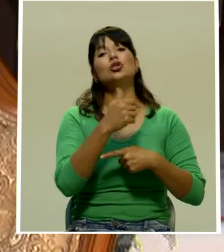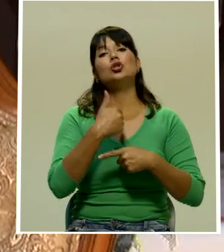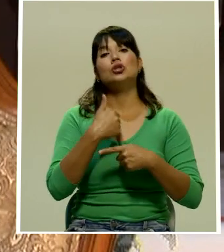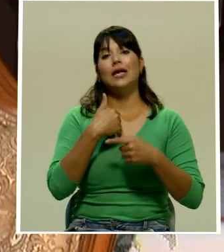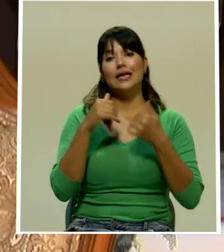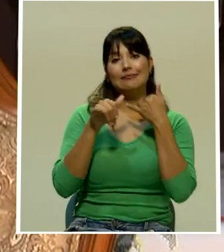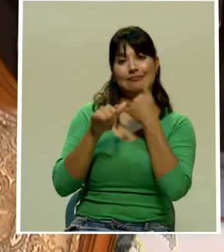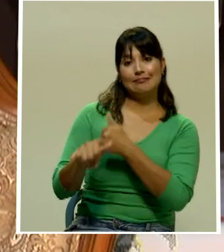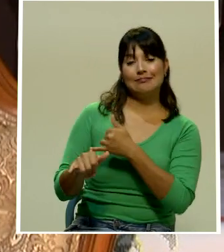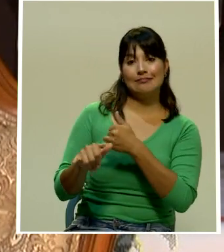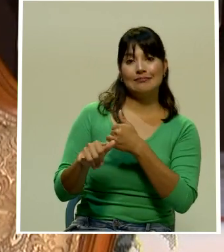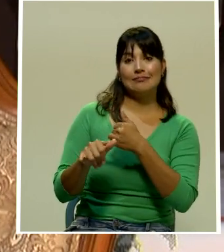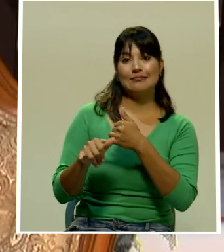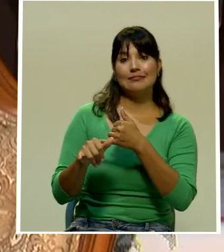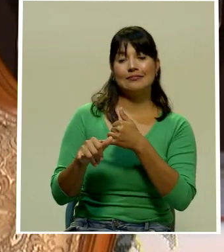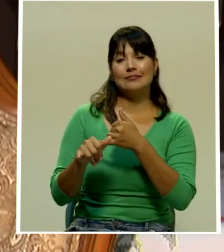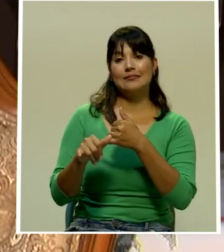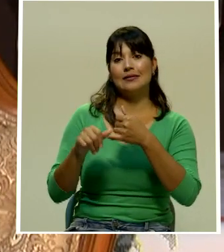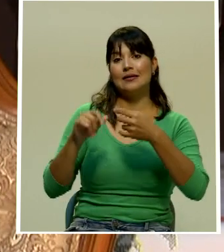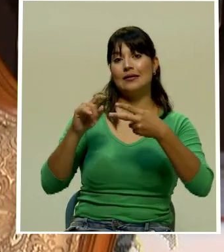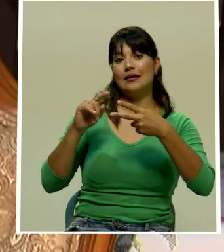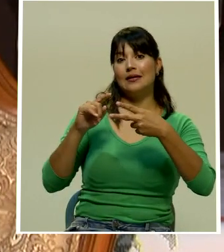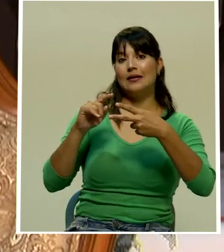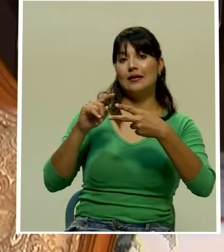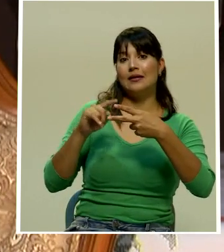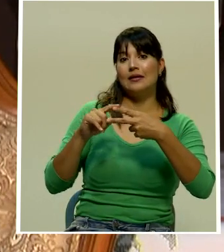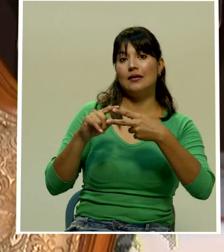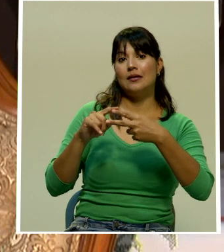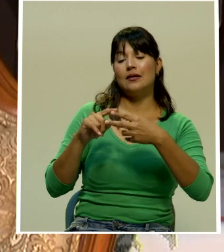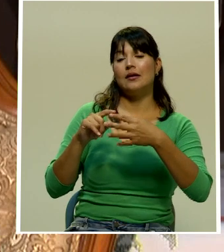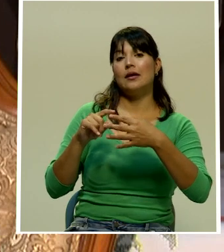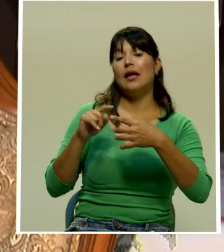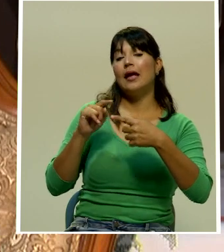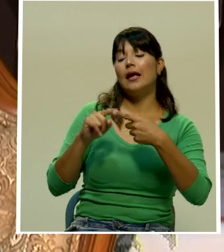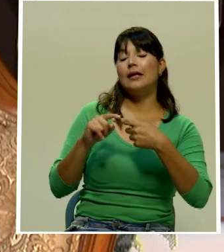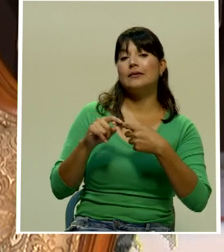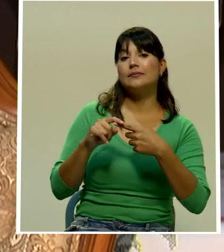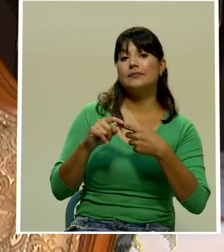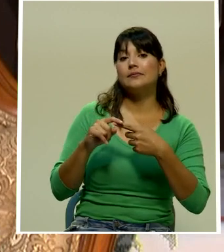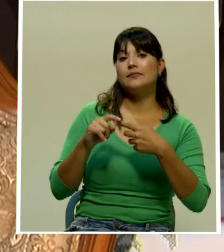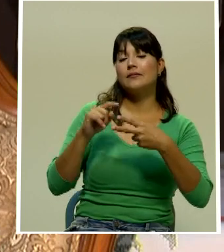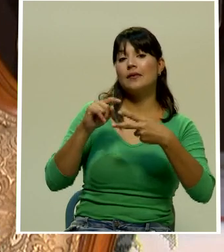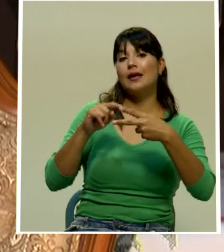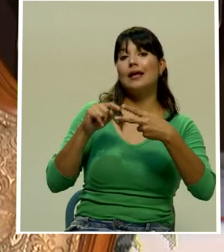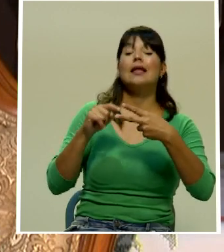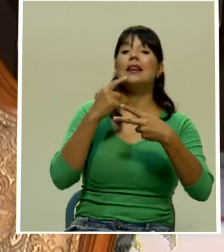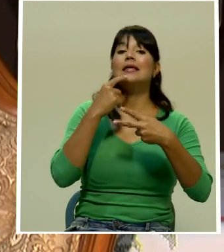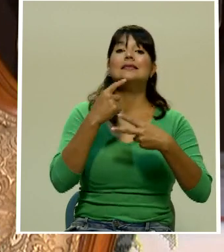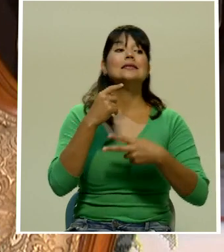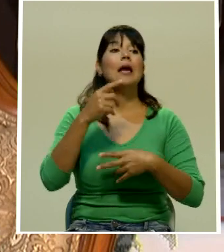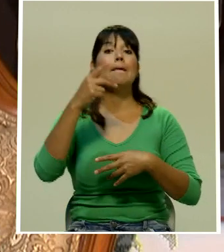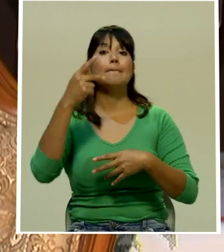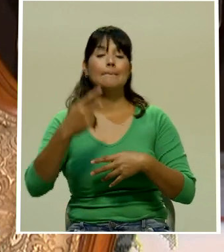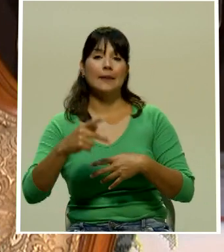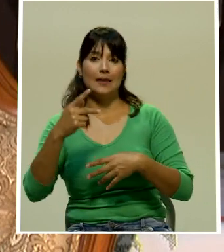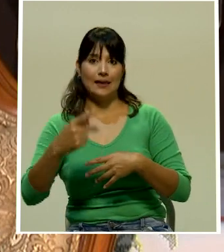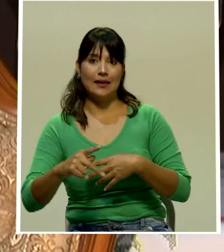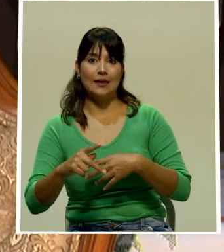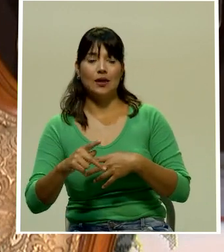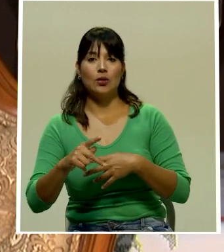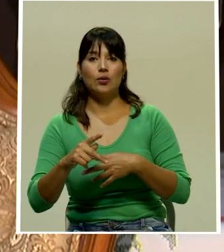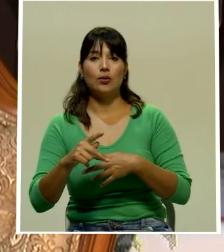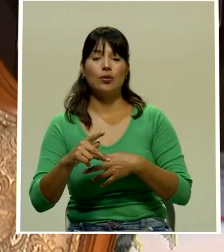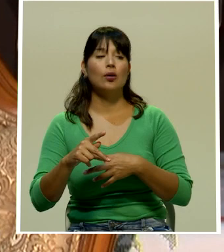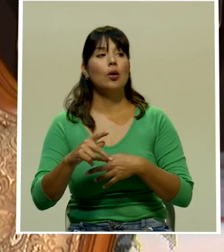argumento del llamamiento de los investigados a continuar con hechos a pesar de la indagatoria y el peligro para la víctima aludiendo que se